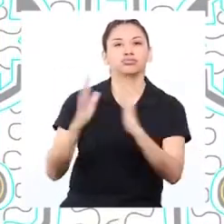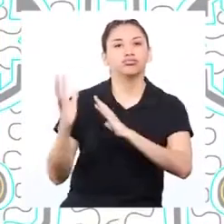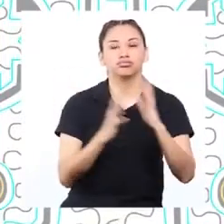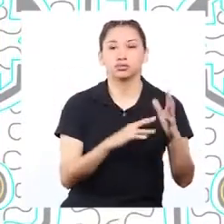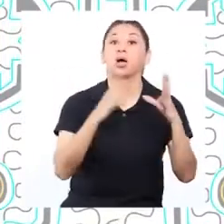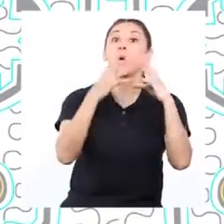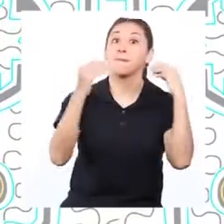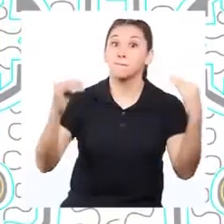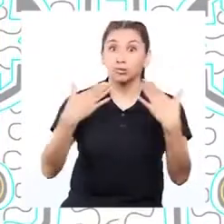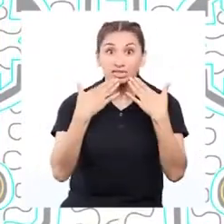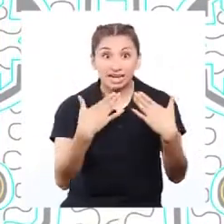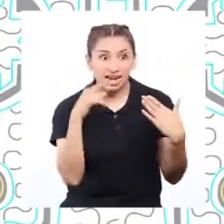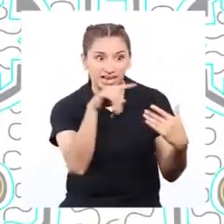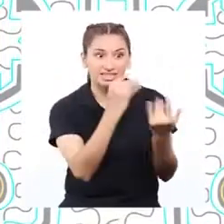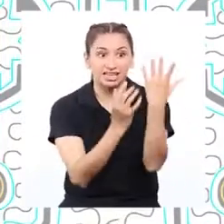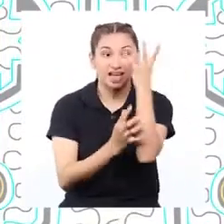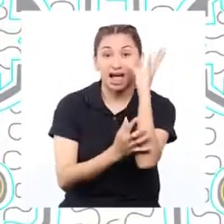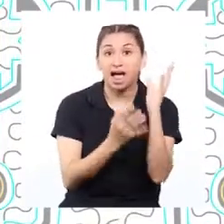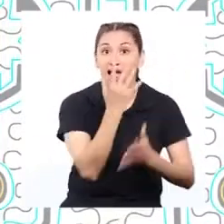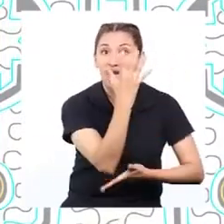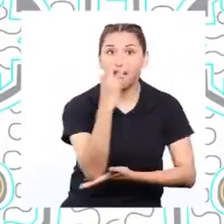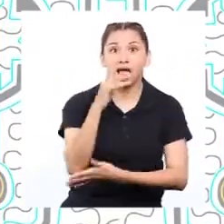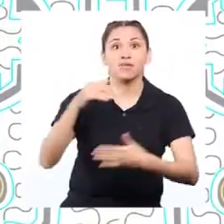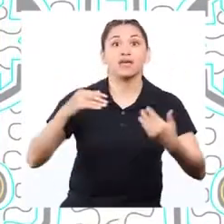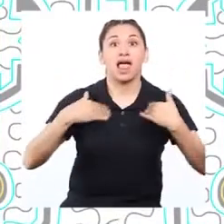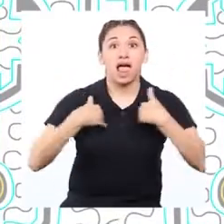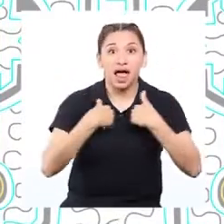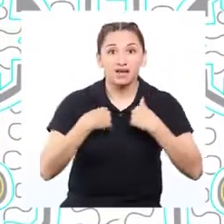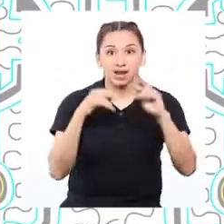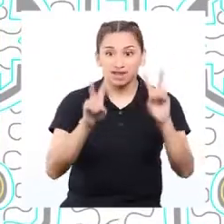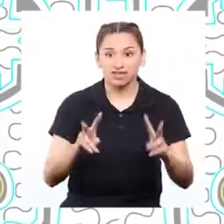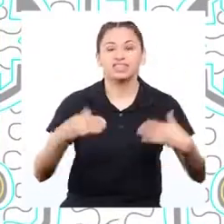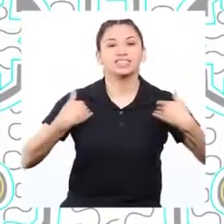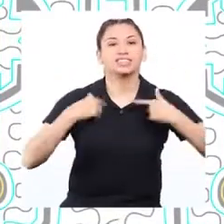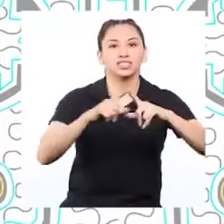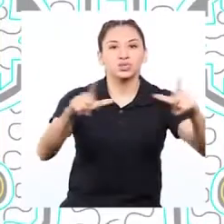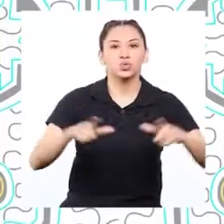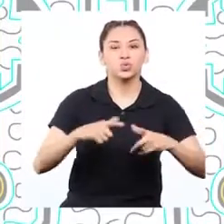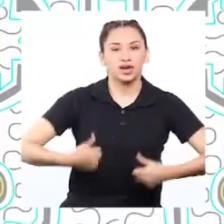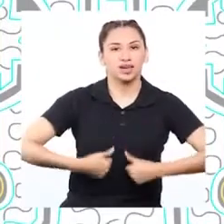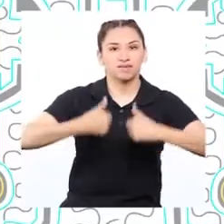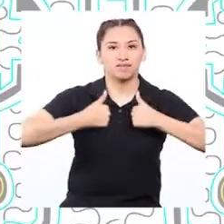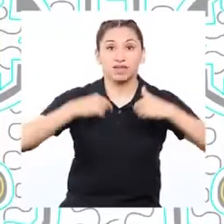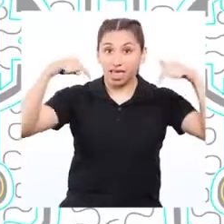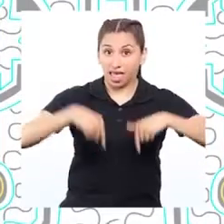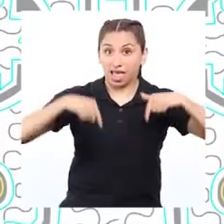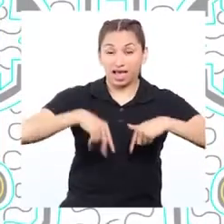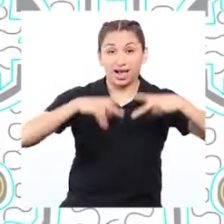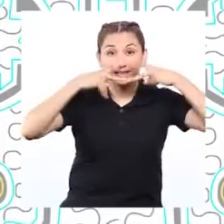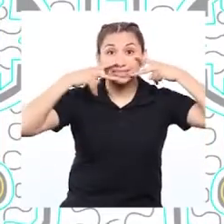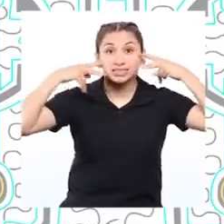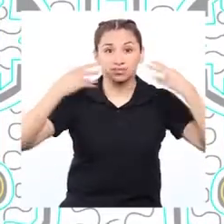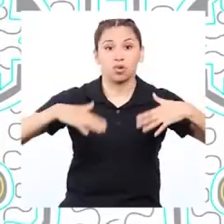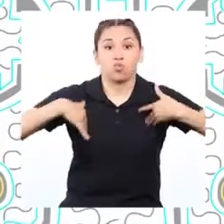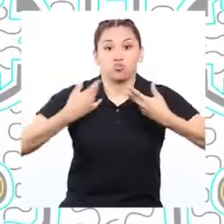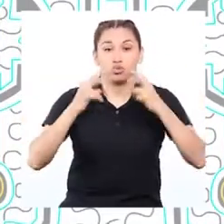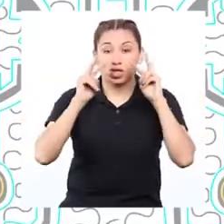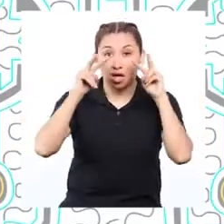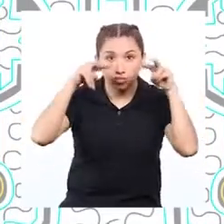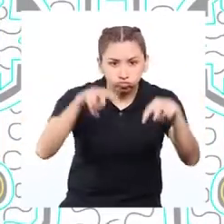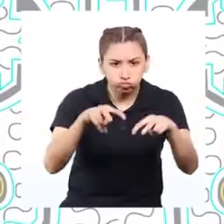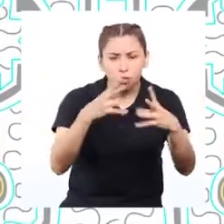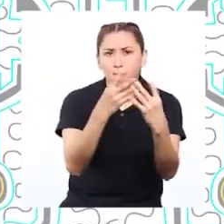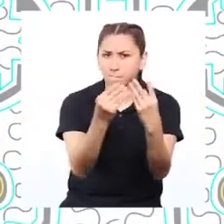gracias a ellos, muchas especies animales y vegetales tienen un lugar para vivir. Sí, acá en la Amazonía se pueden